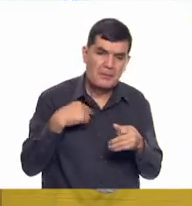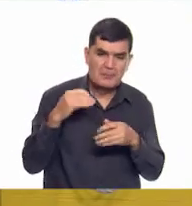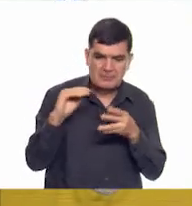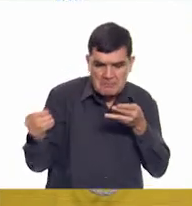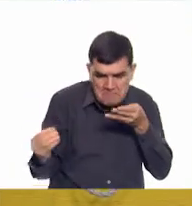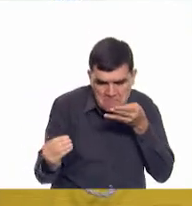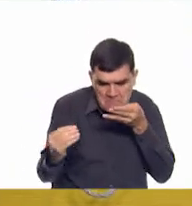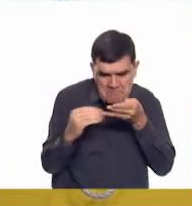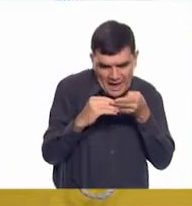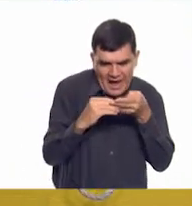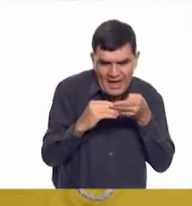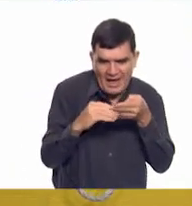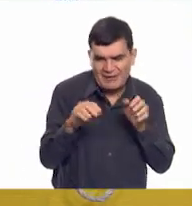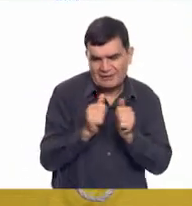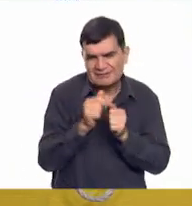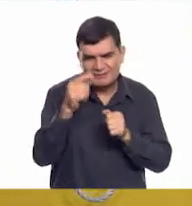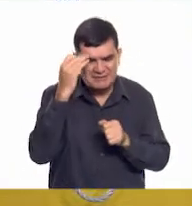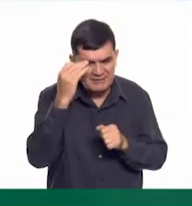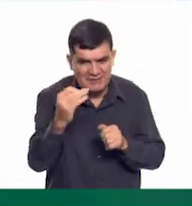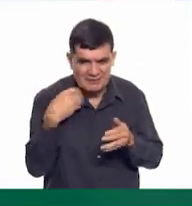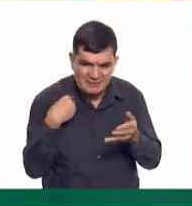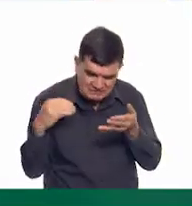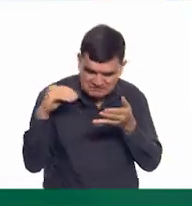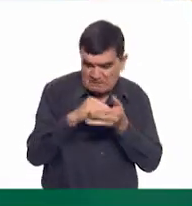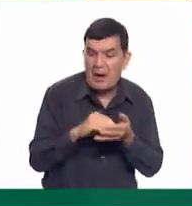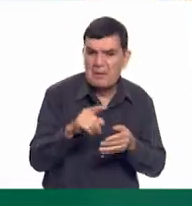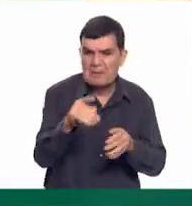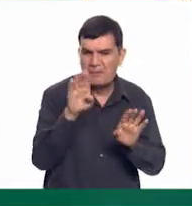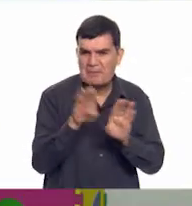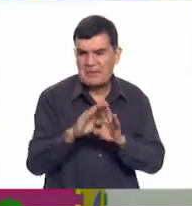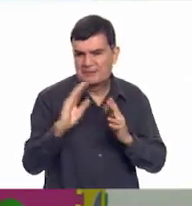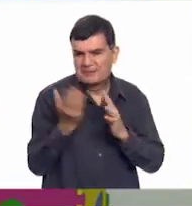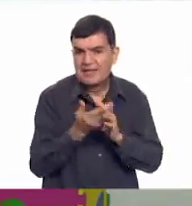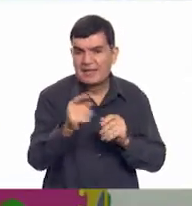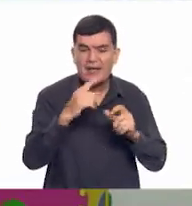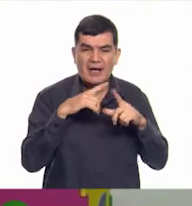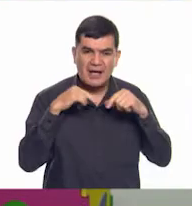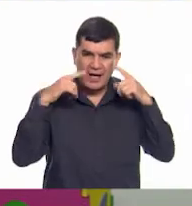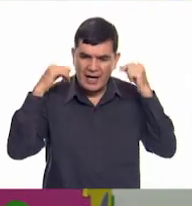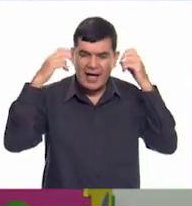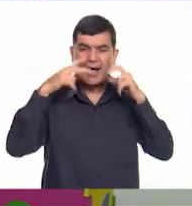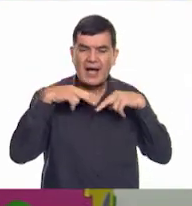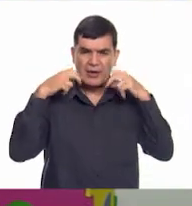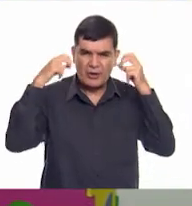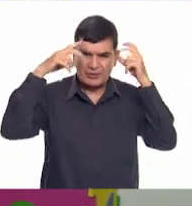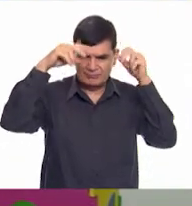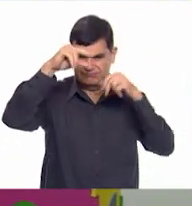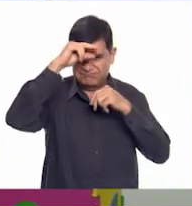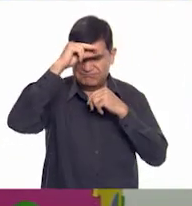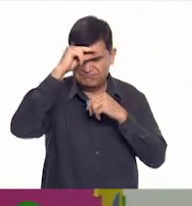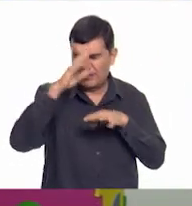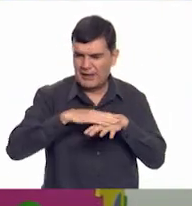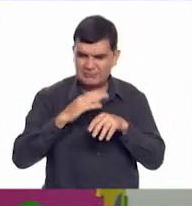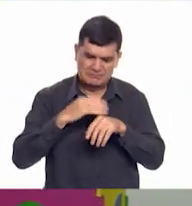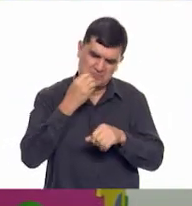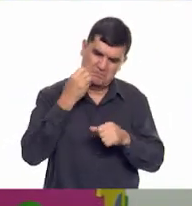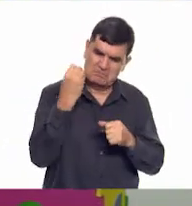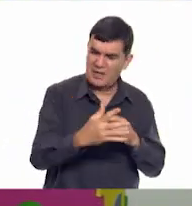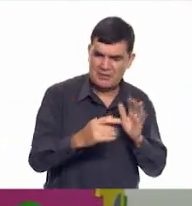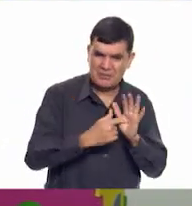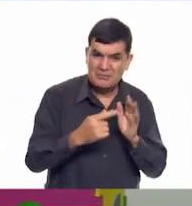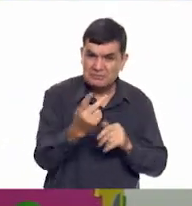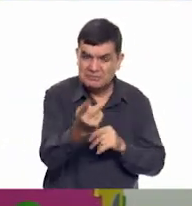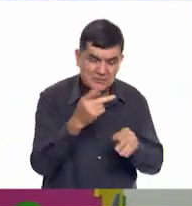sus... Tiempos que podía. Exactamente. Ajo Listo es una estrella consolidada, pero qué bueno que pudieron